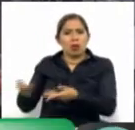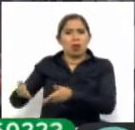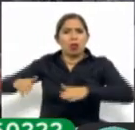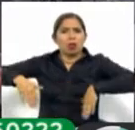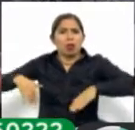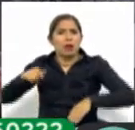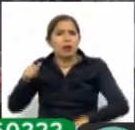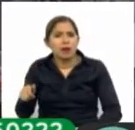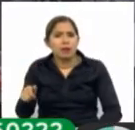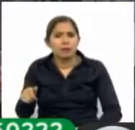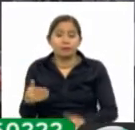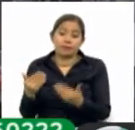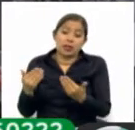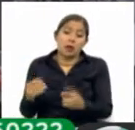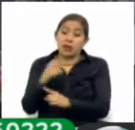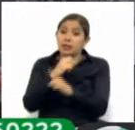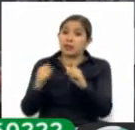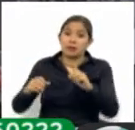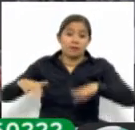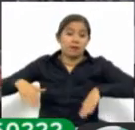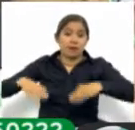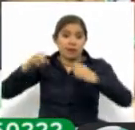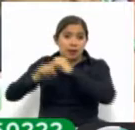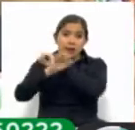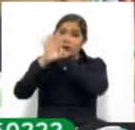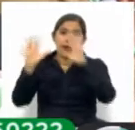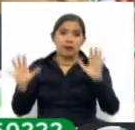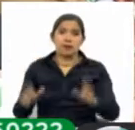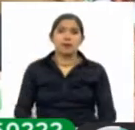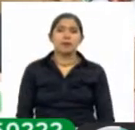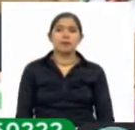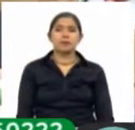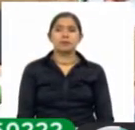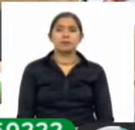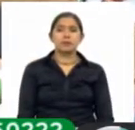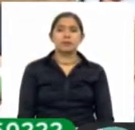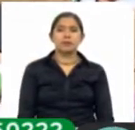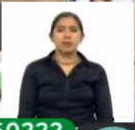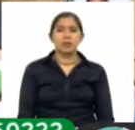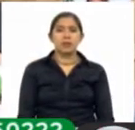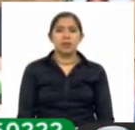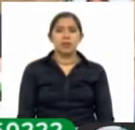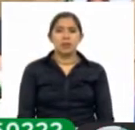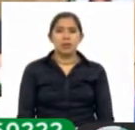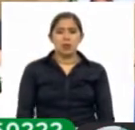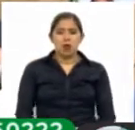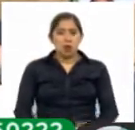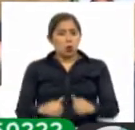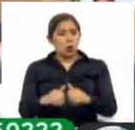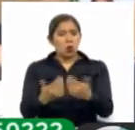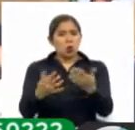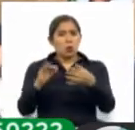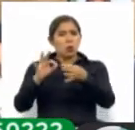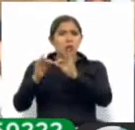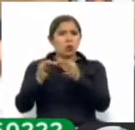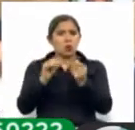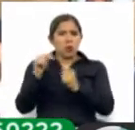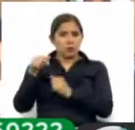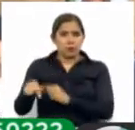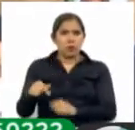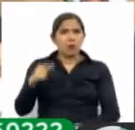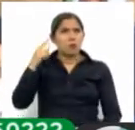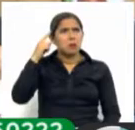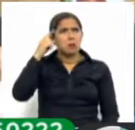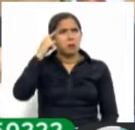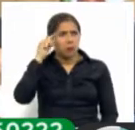municipio situación que al momento no se concreta. La subsanación terminaría el día viernes,